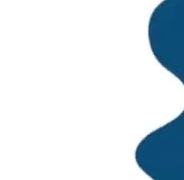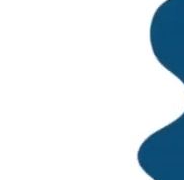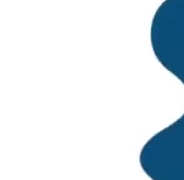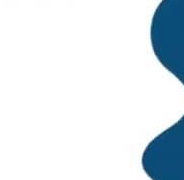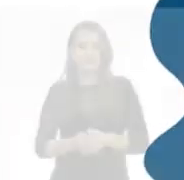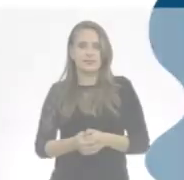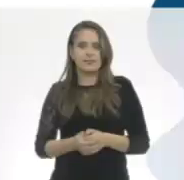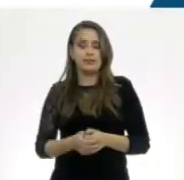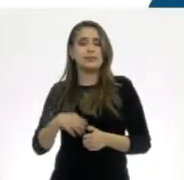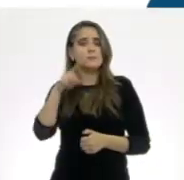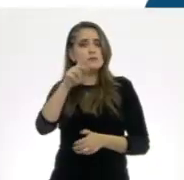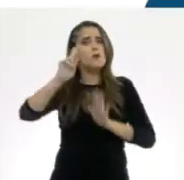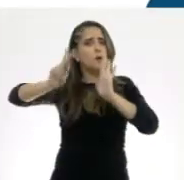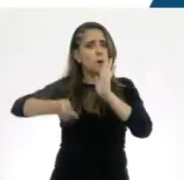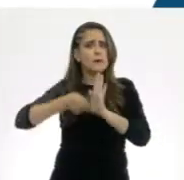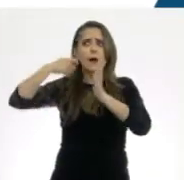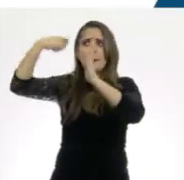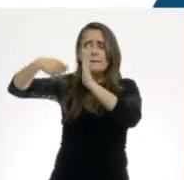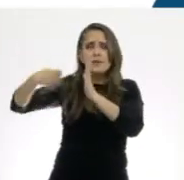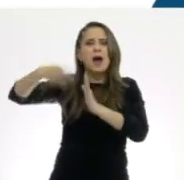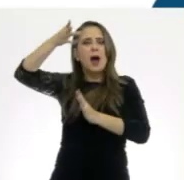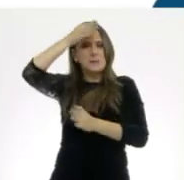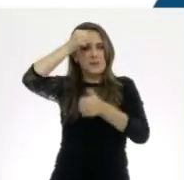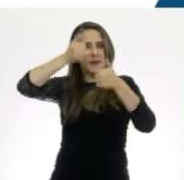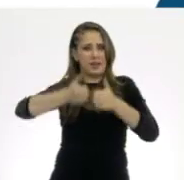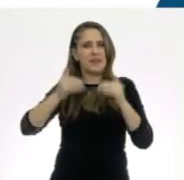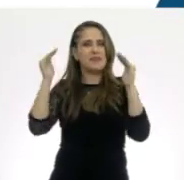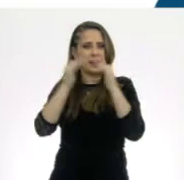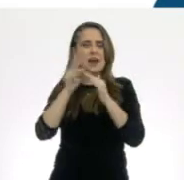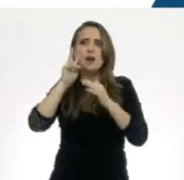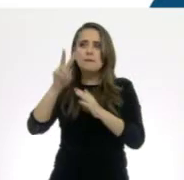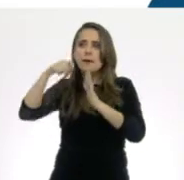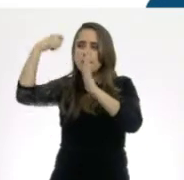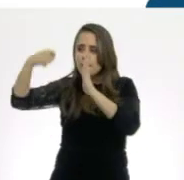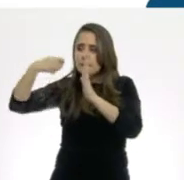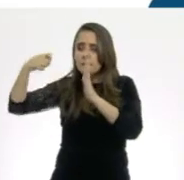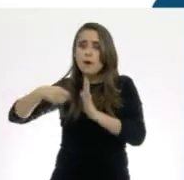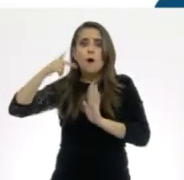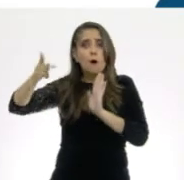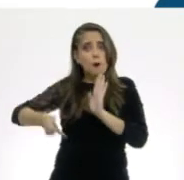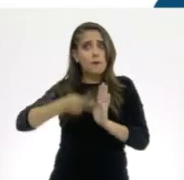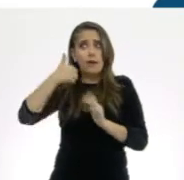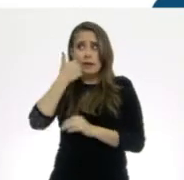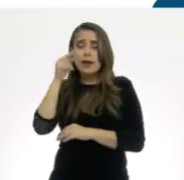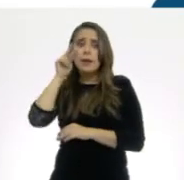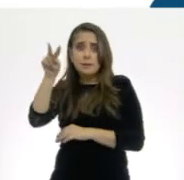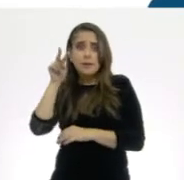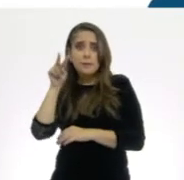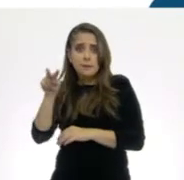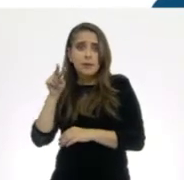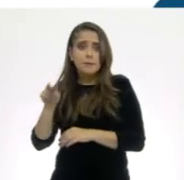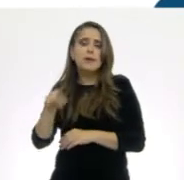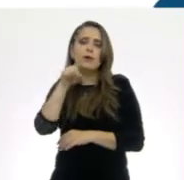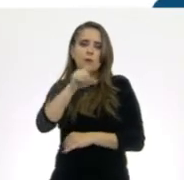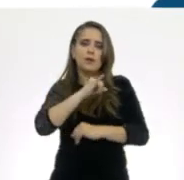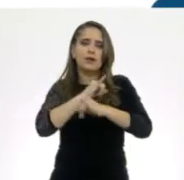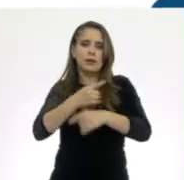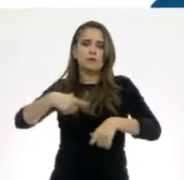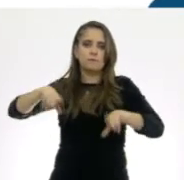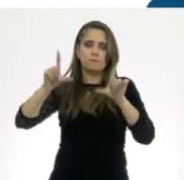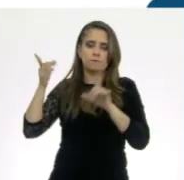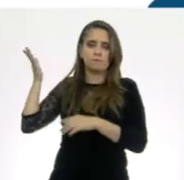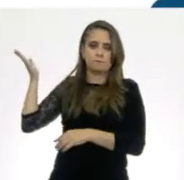Si quieres volver a ver los programas de Aprende en Casa, los puedes encontrar en la siguiente liga. Aprendeencasa.cep.gov